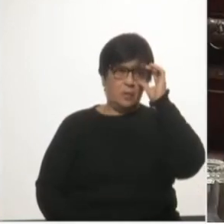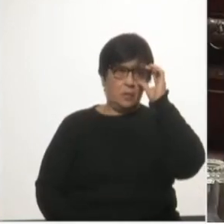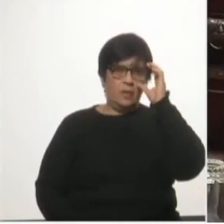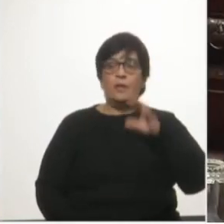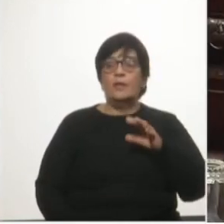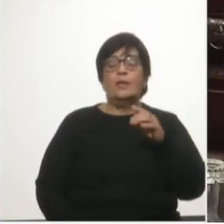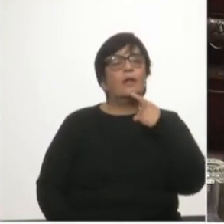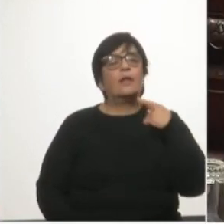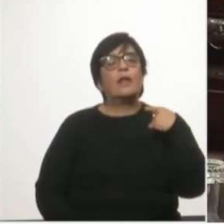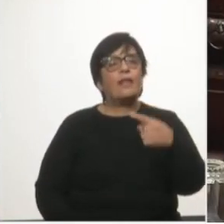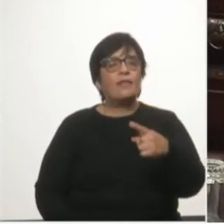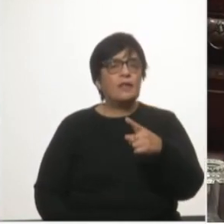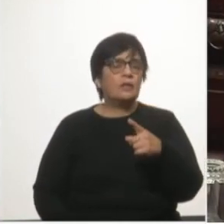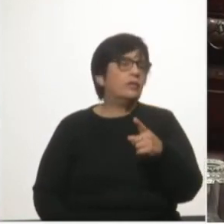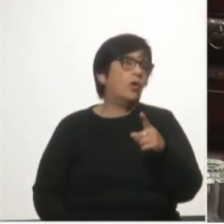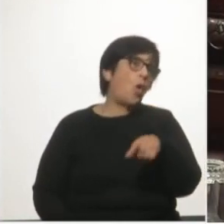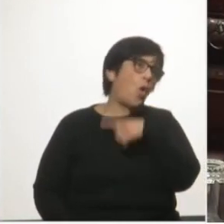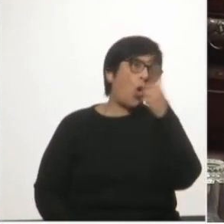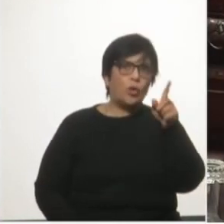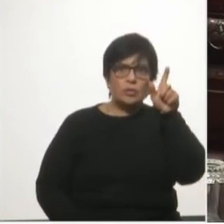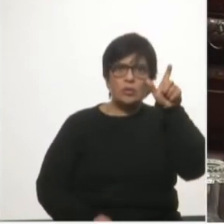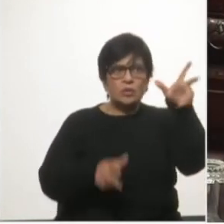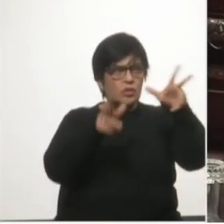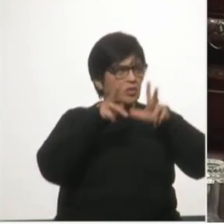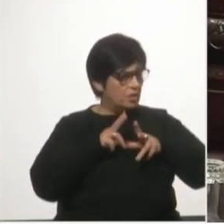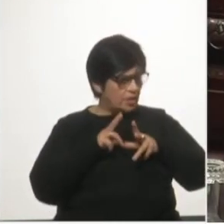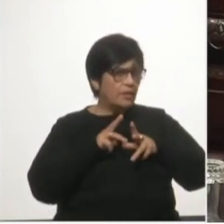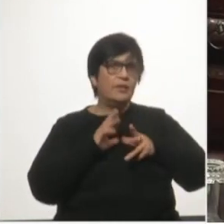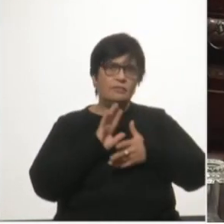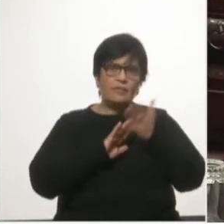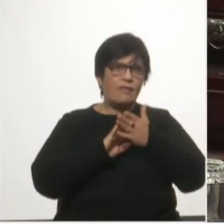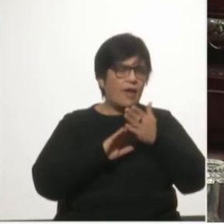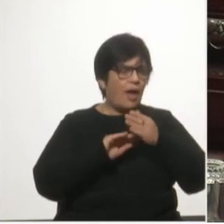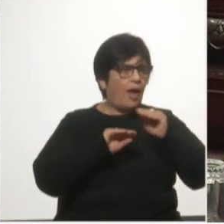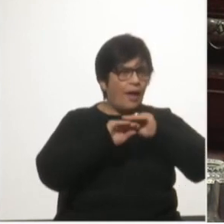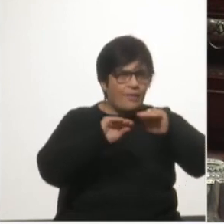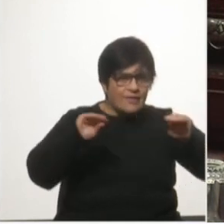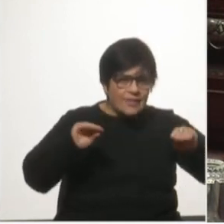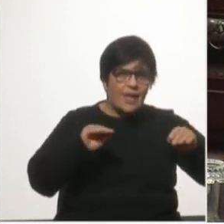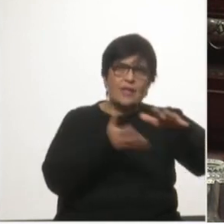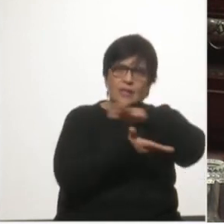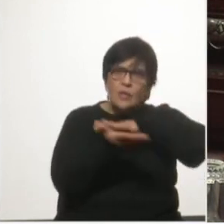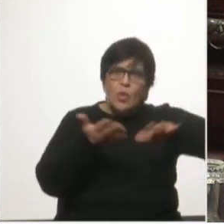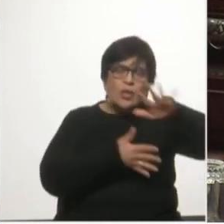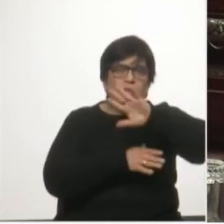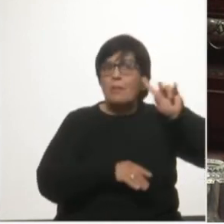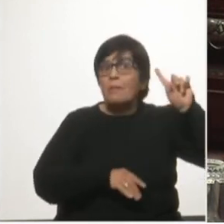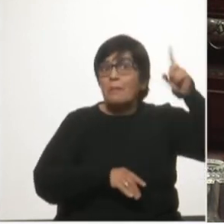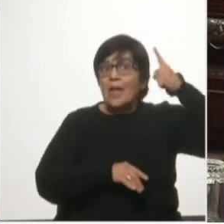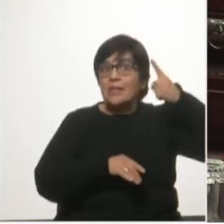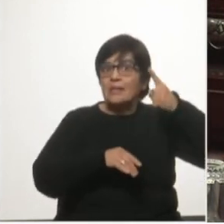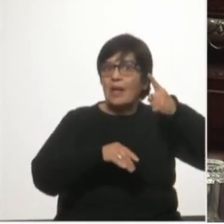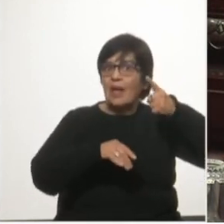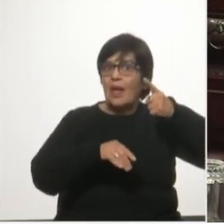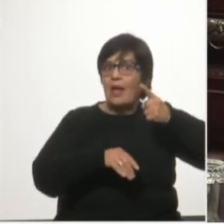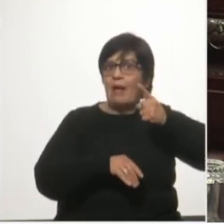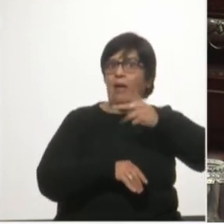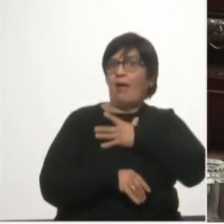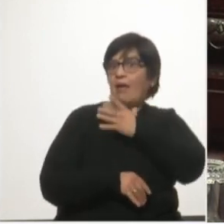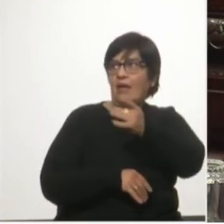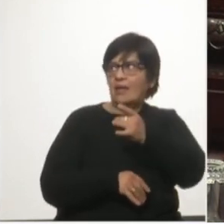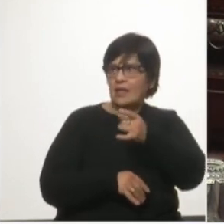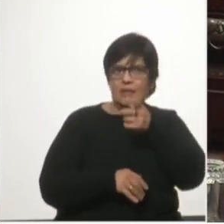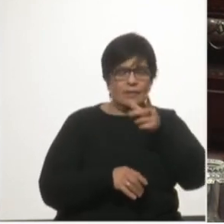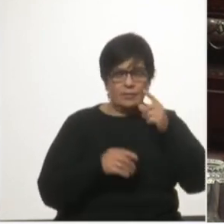decía que otro operador nos dijo que cuando le comunicamos la situación a nuestros principales la